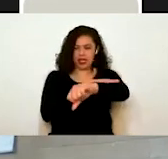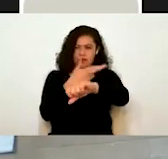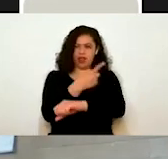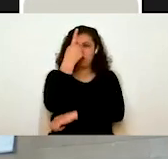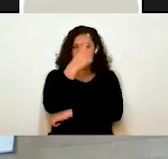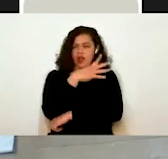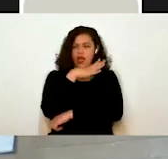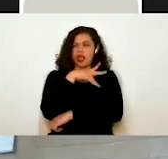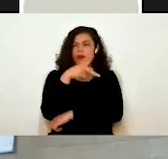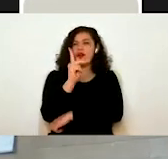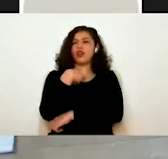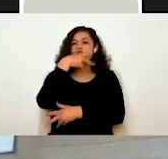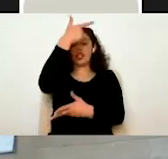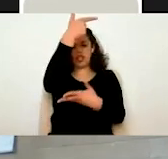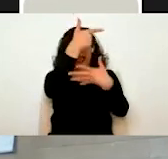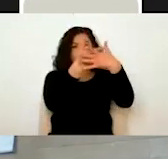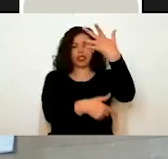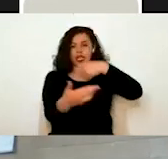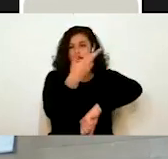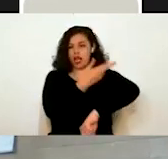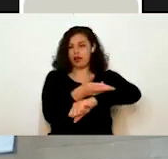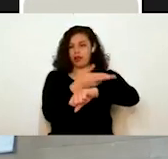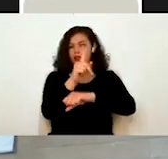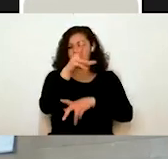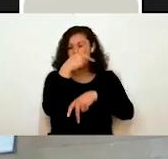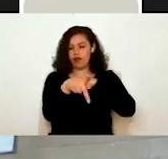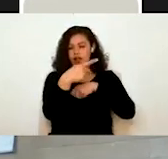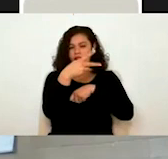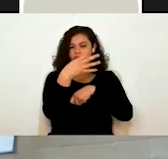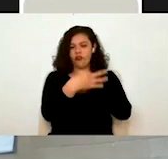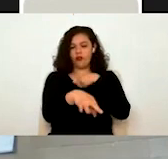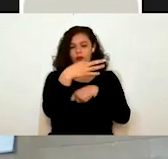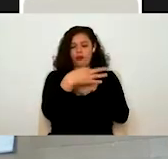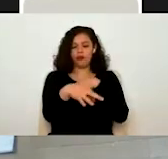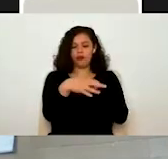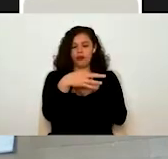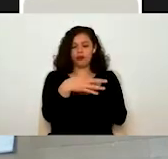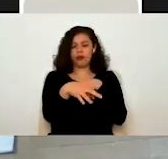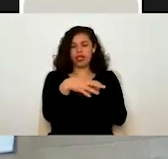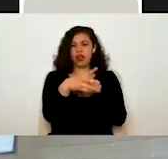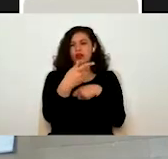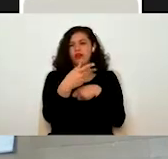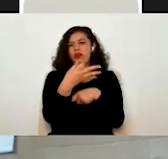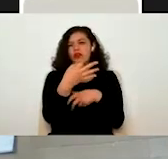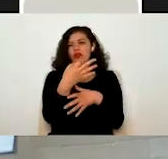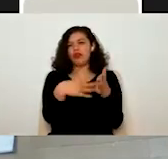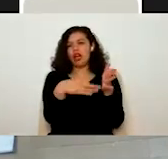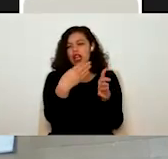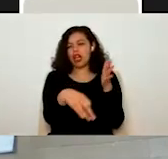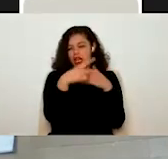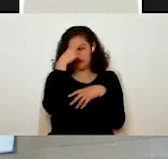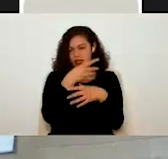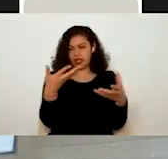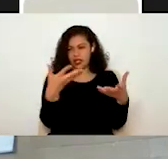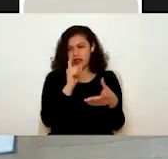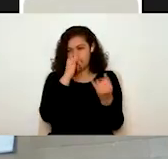pero aquí aparecerían todos los trámites que ustedes tienen pendientes, ¿no? De igual forma, como lo hicimos en el ejemplo anterior, le vamos a dar